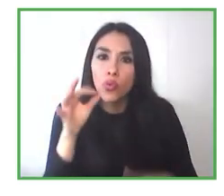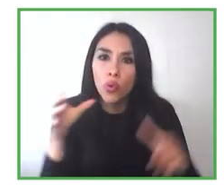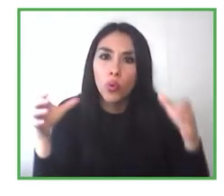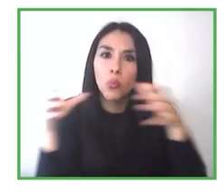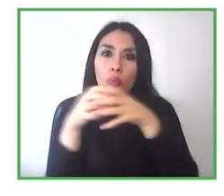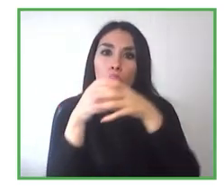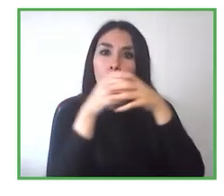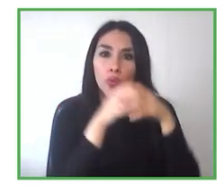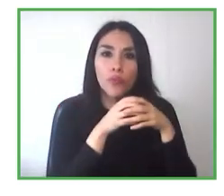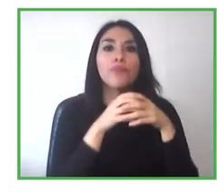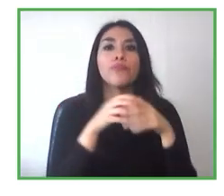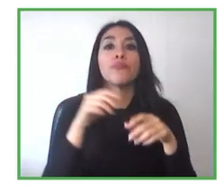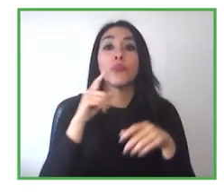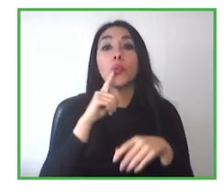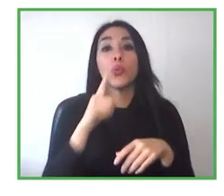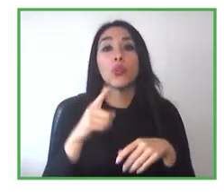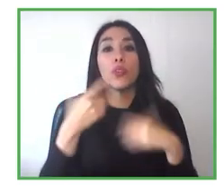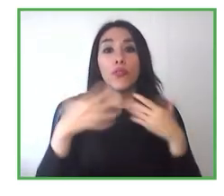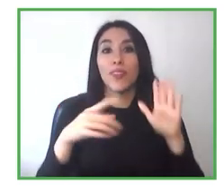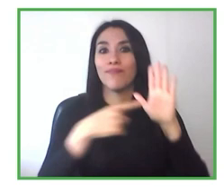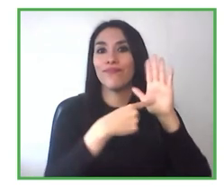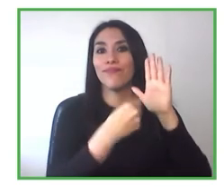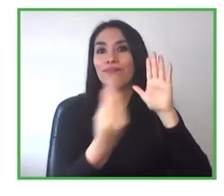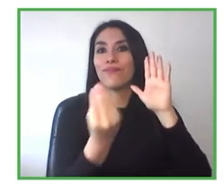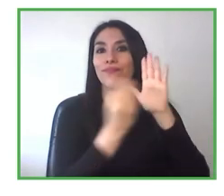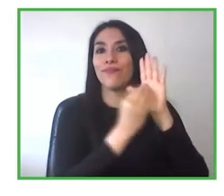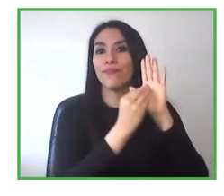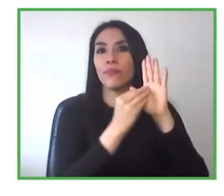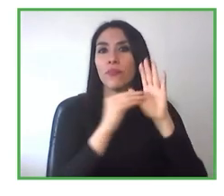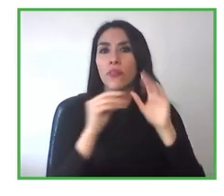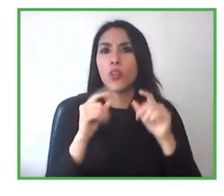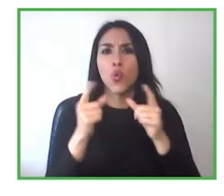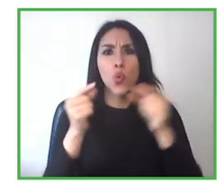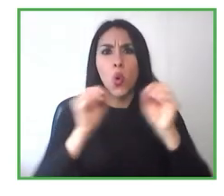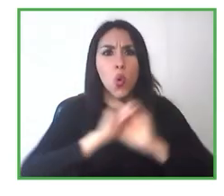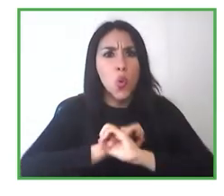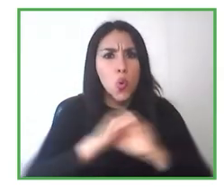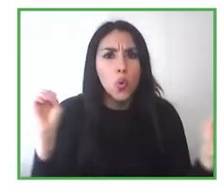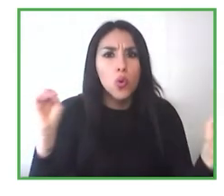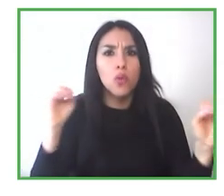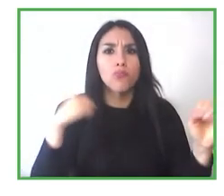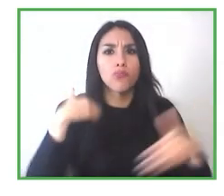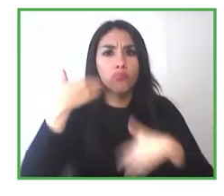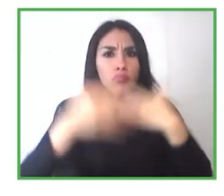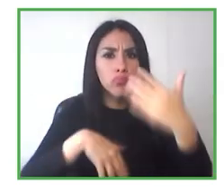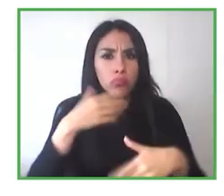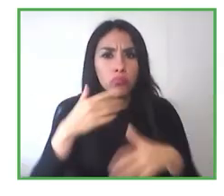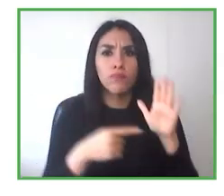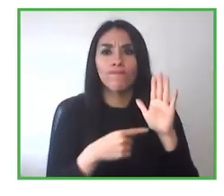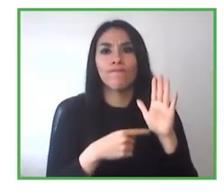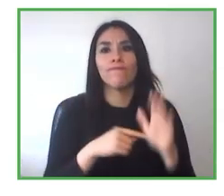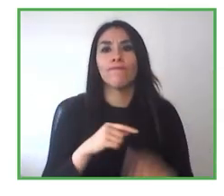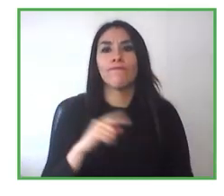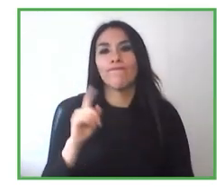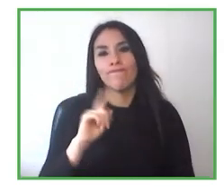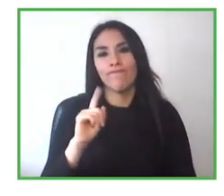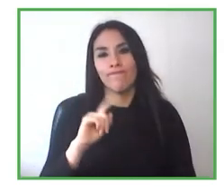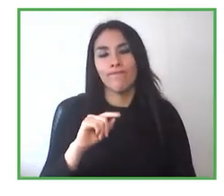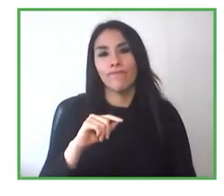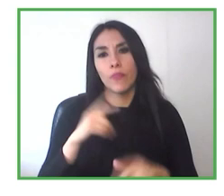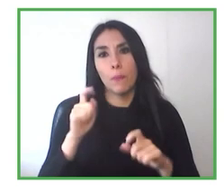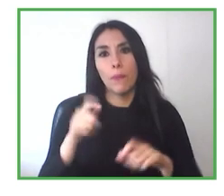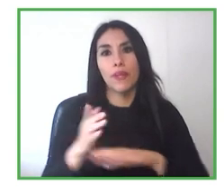sin mucha preparación, sin mucho tiempo como para prepararse, pero a veces los cambios tienen que ser